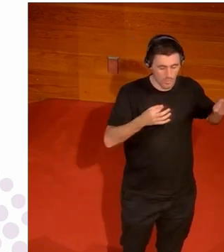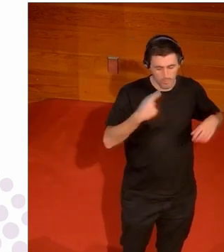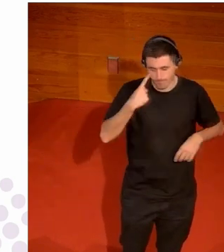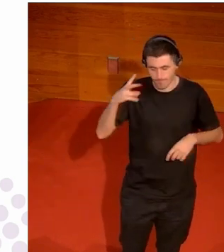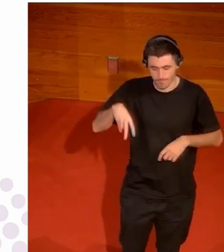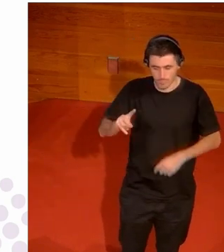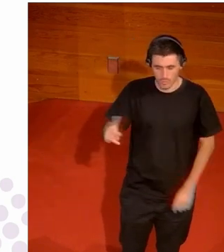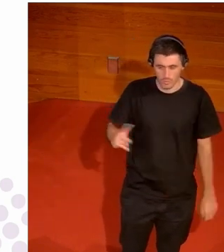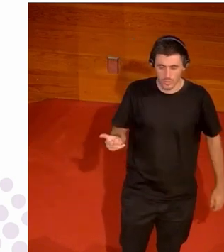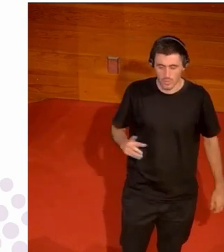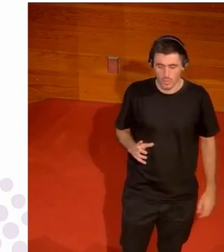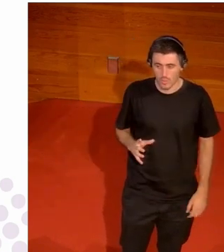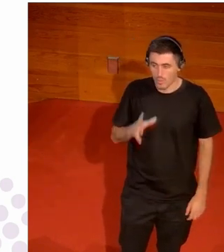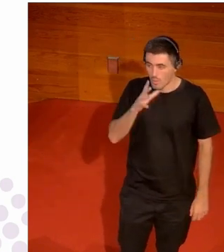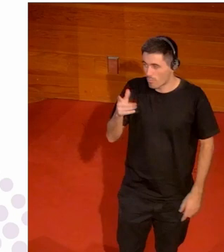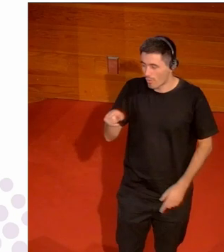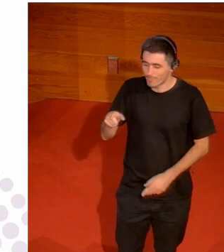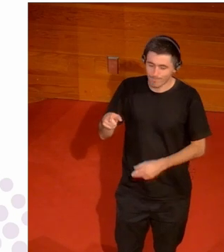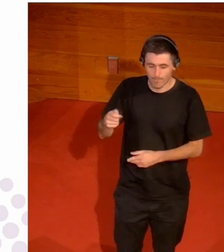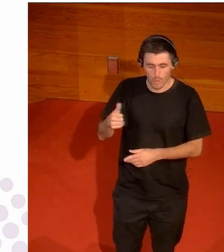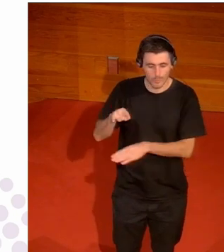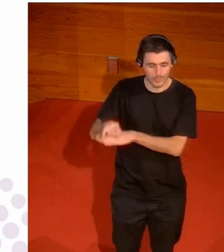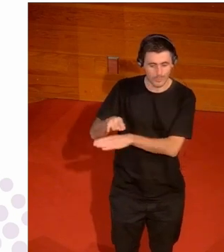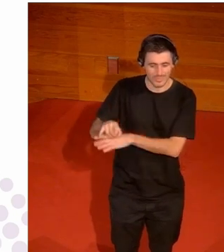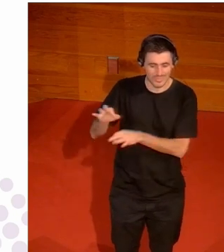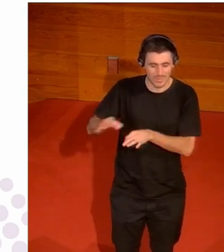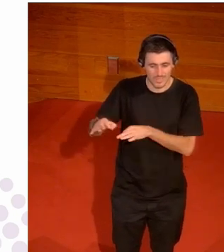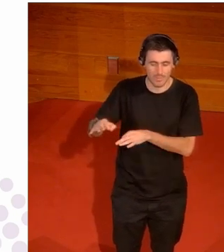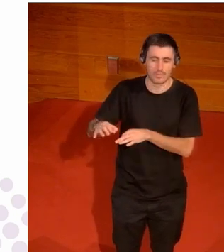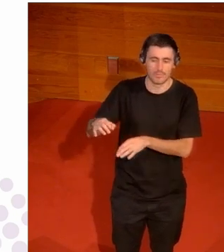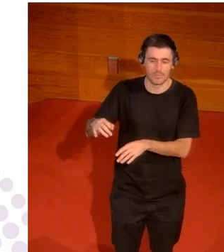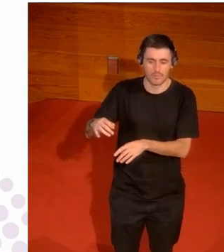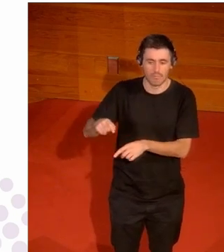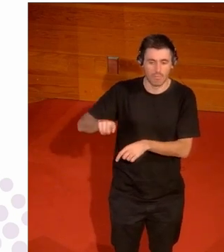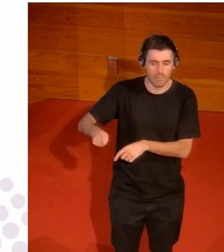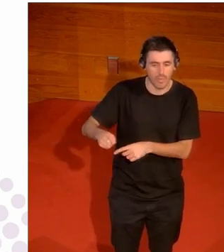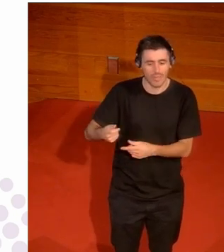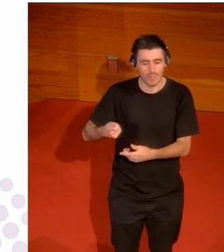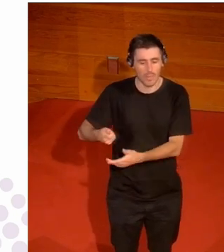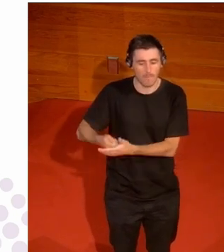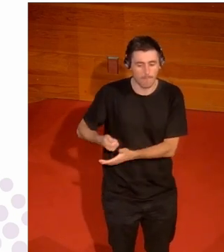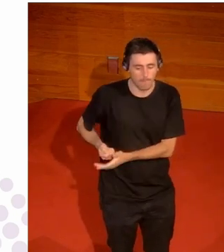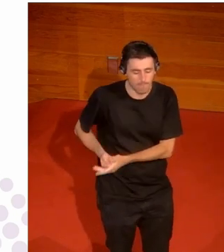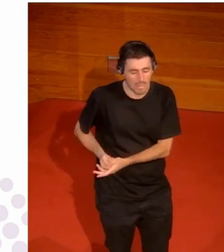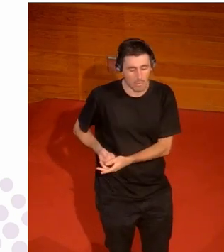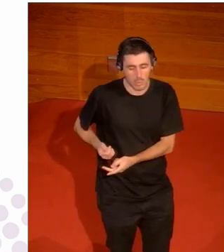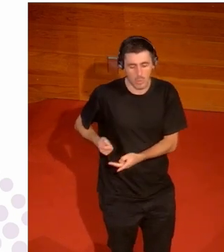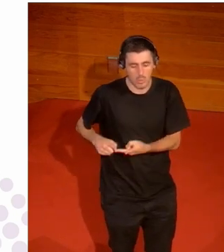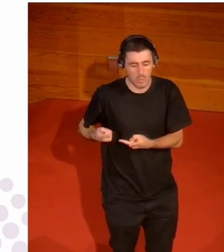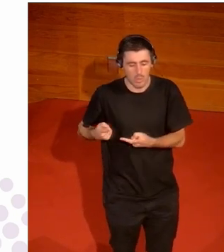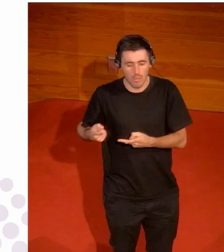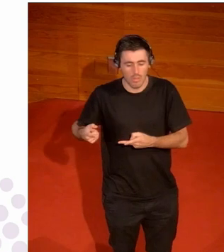porque no la reconocen por los chanchullos que han tenido siempre de sobornos amaños de